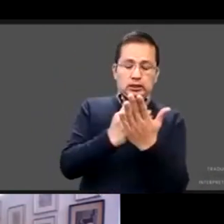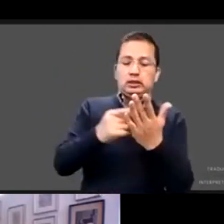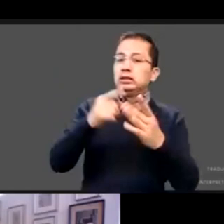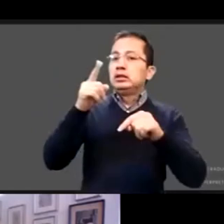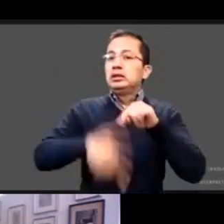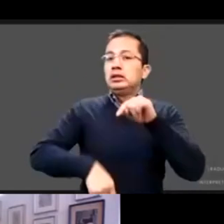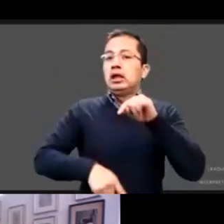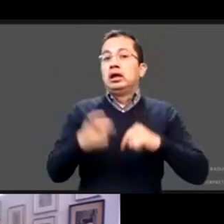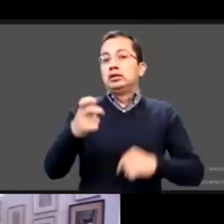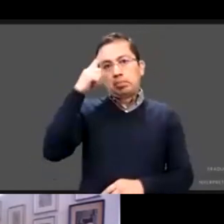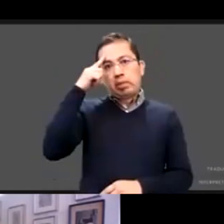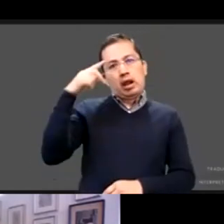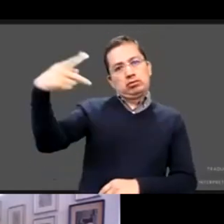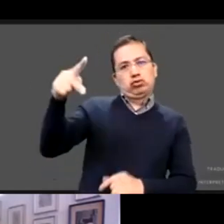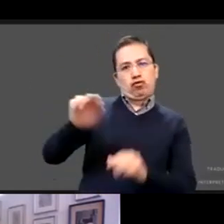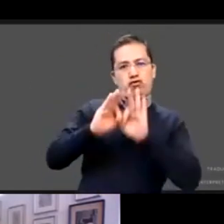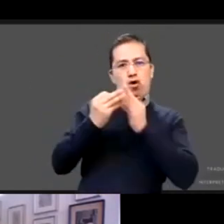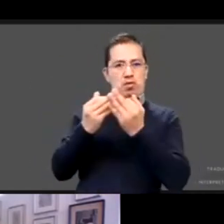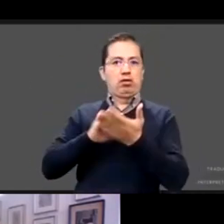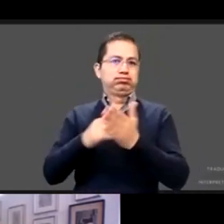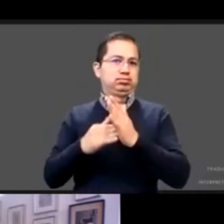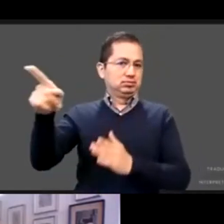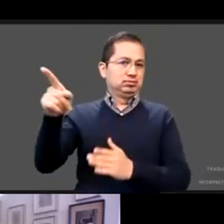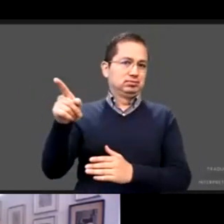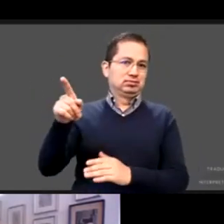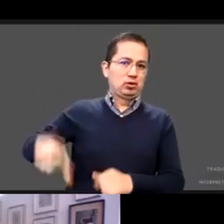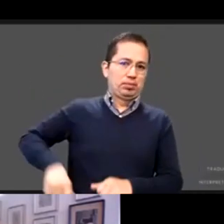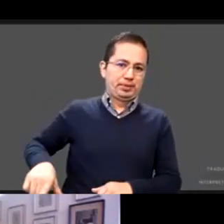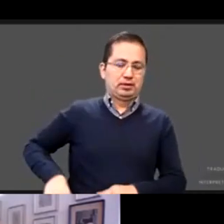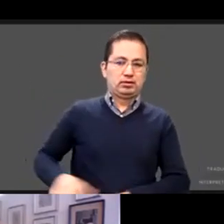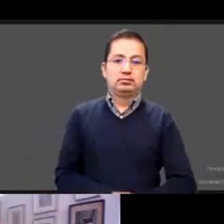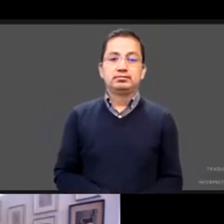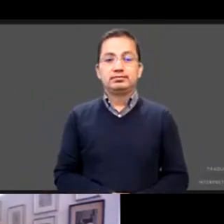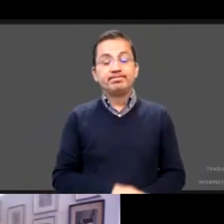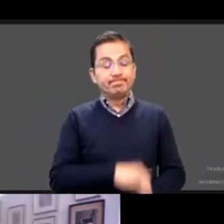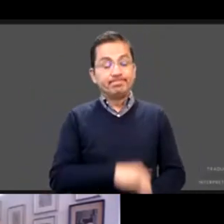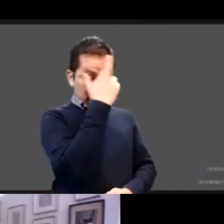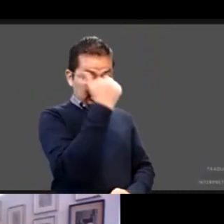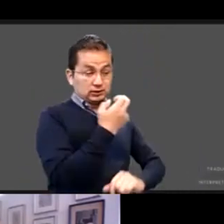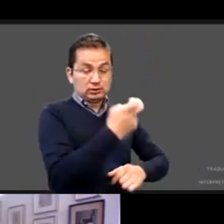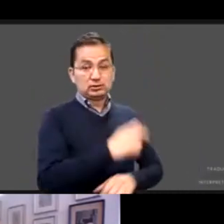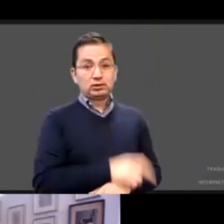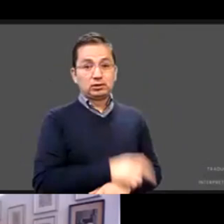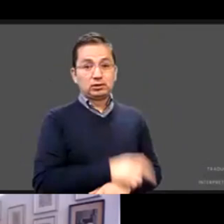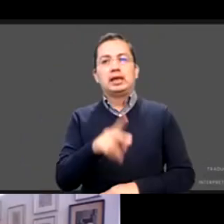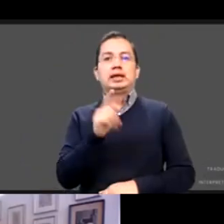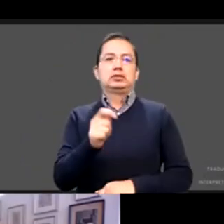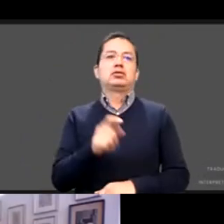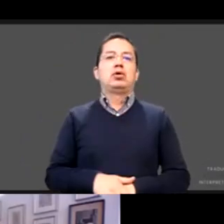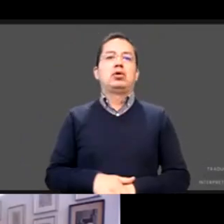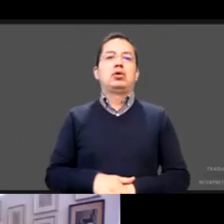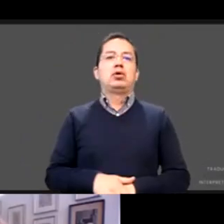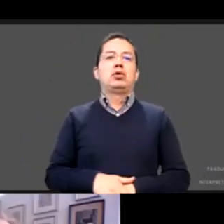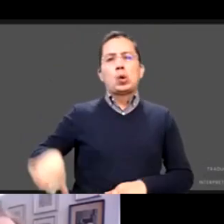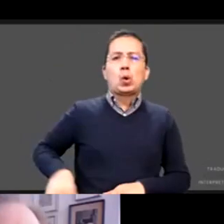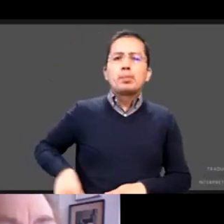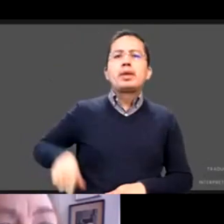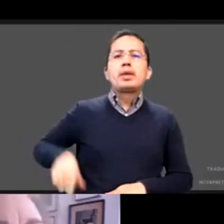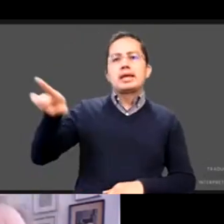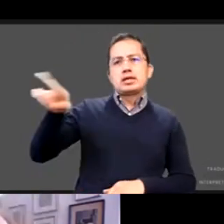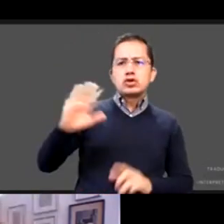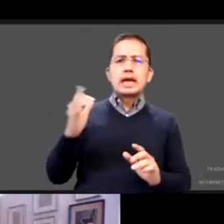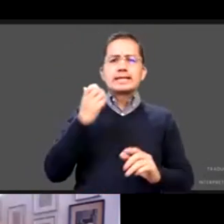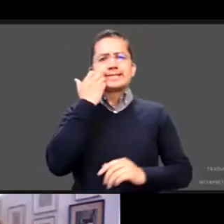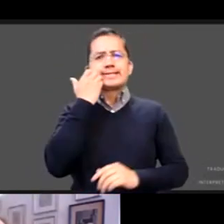así es así es entonces está por este lado este gran esfuerzo de la administración pública con muchas ganas con